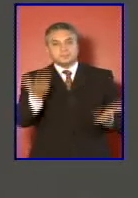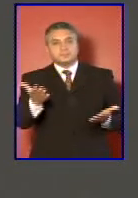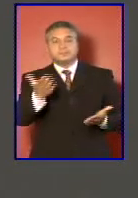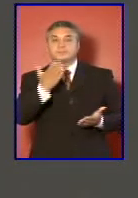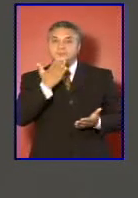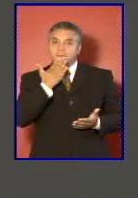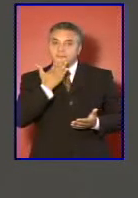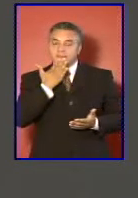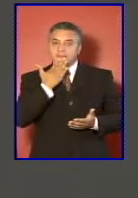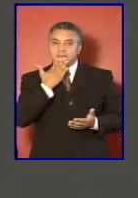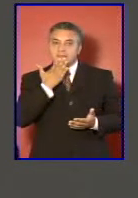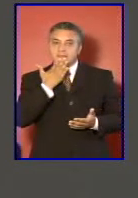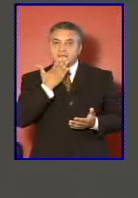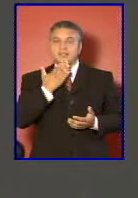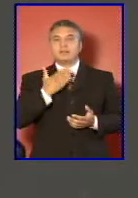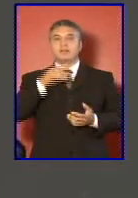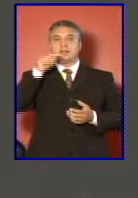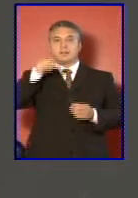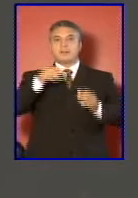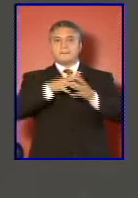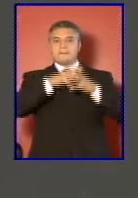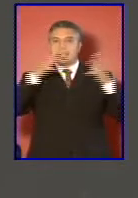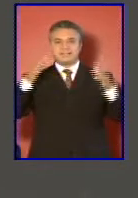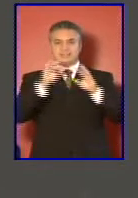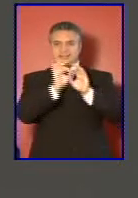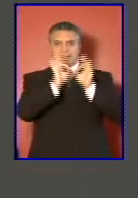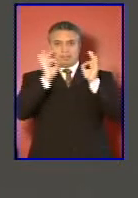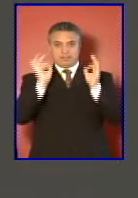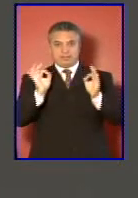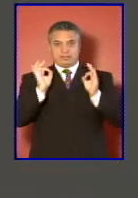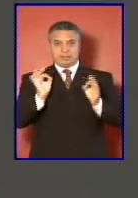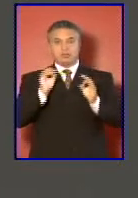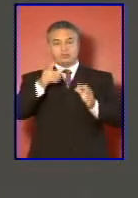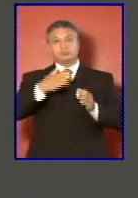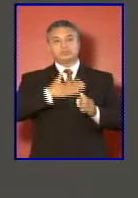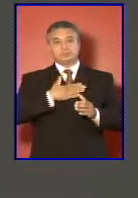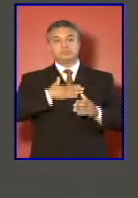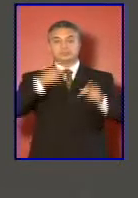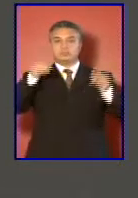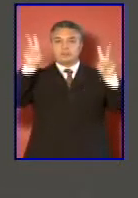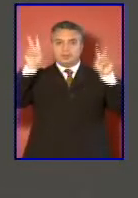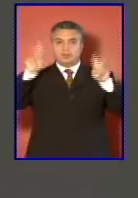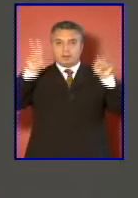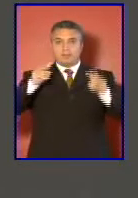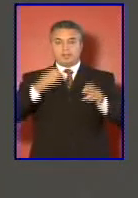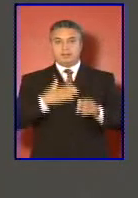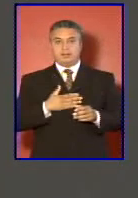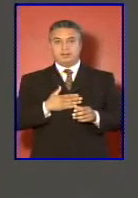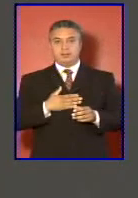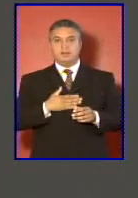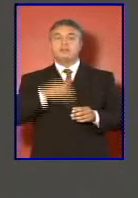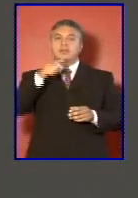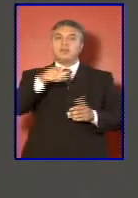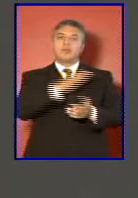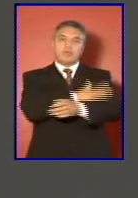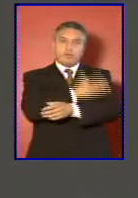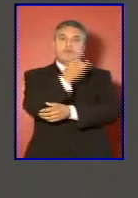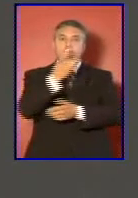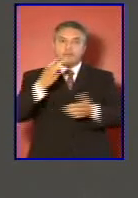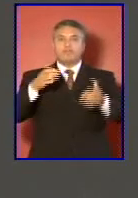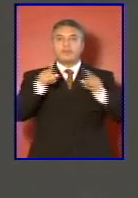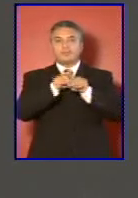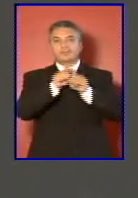la circunstancia más específica respecto a nuestro campo fue la